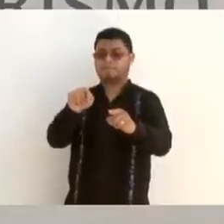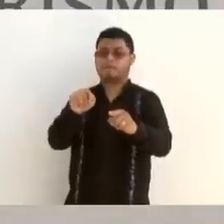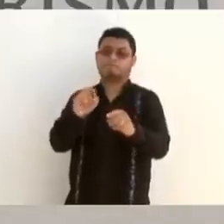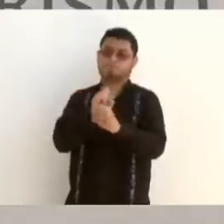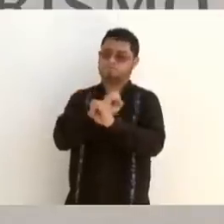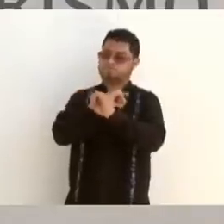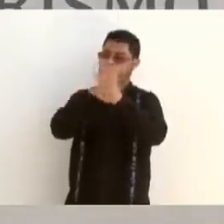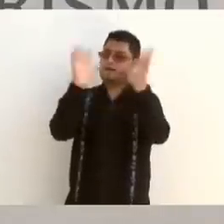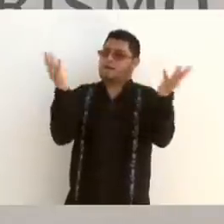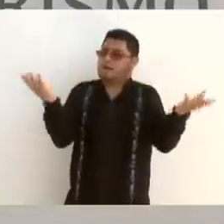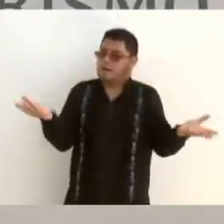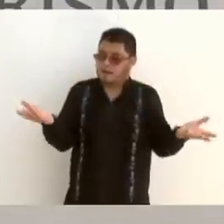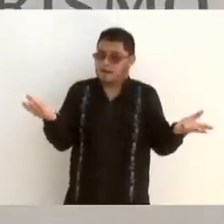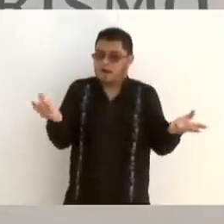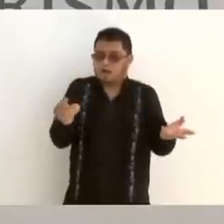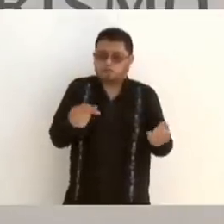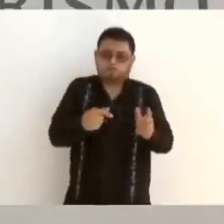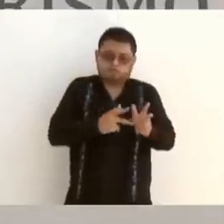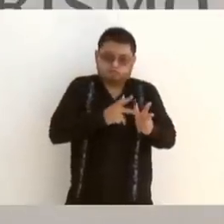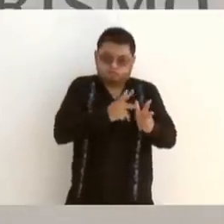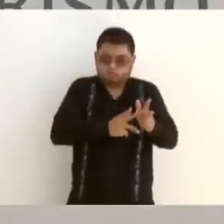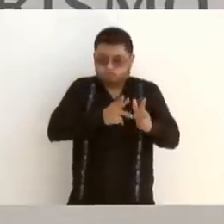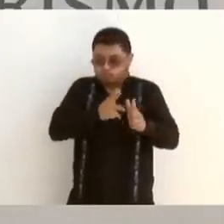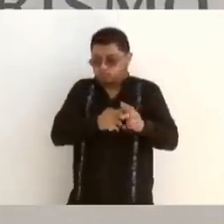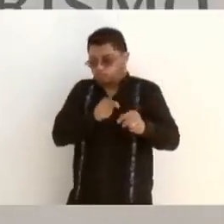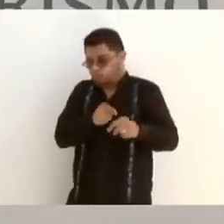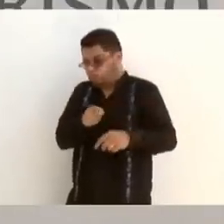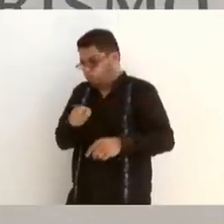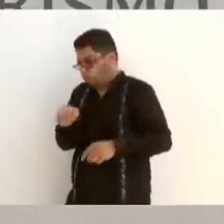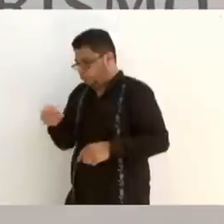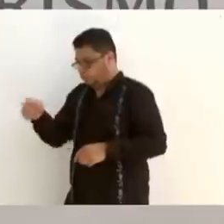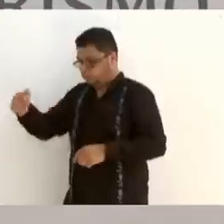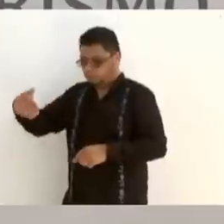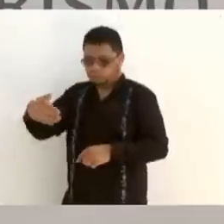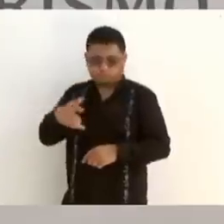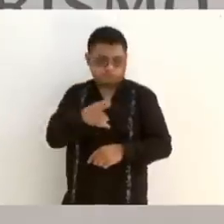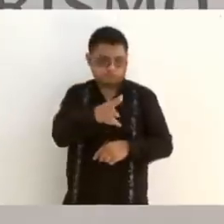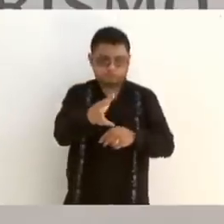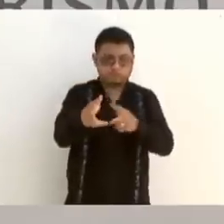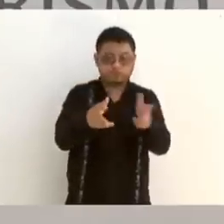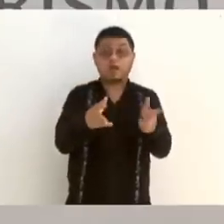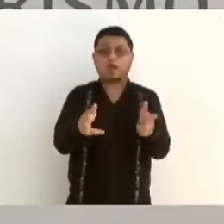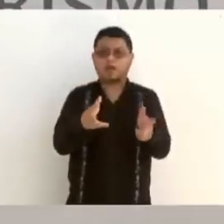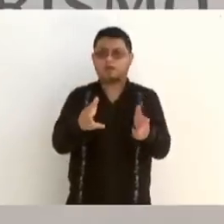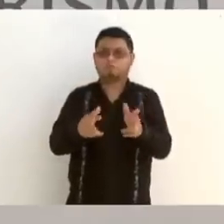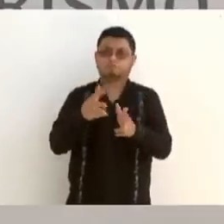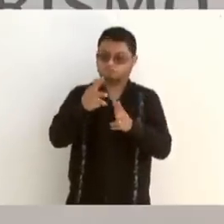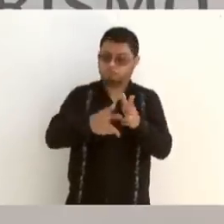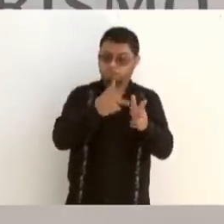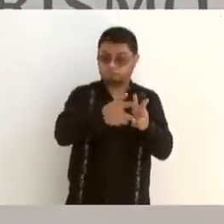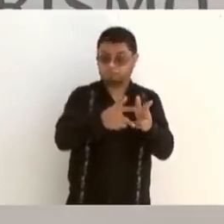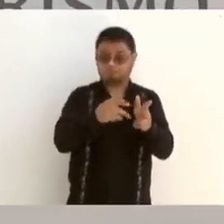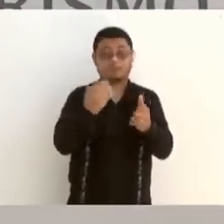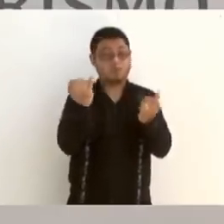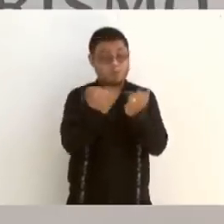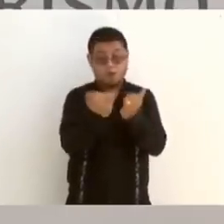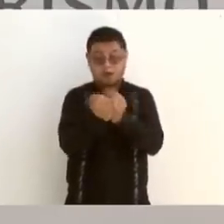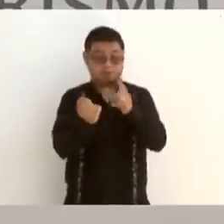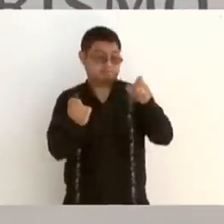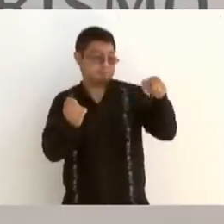luego esa maravilla de arquitectura, de arte que es Calakmul.